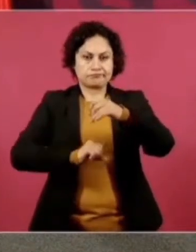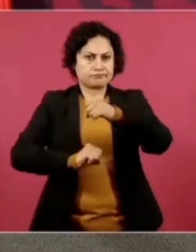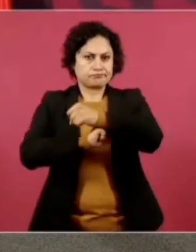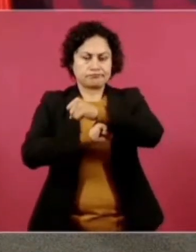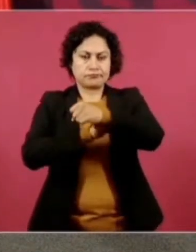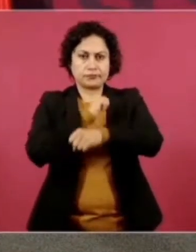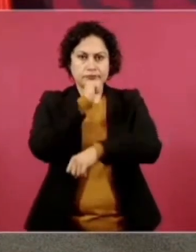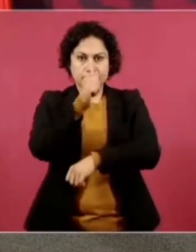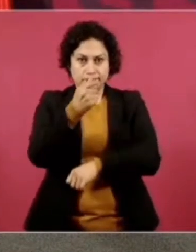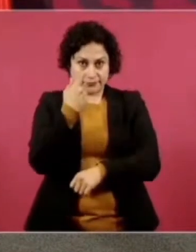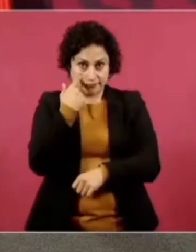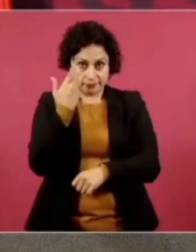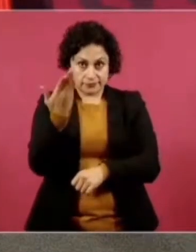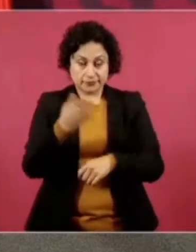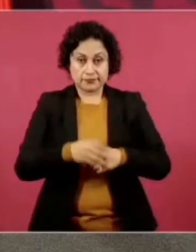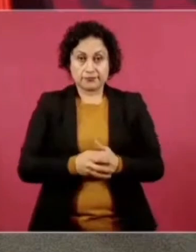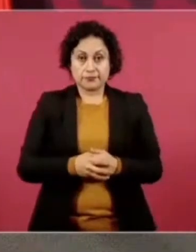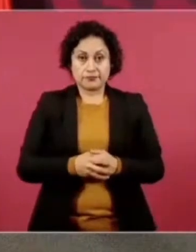Y ahí va a pasar el tren.